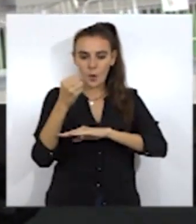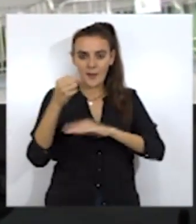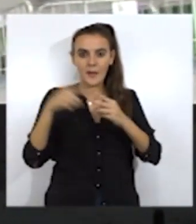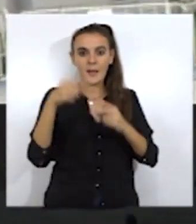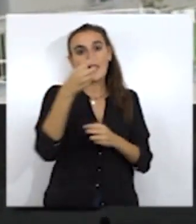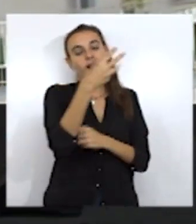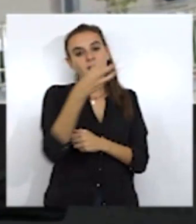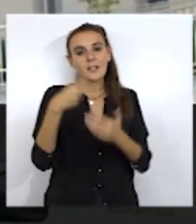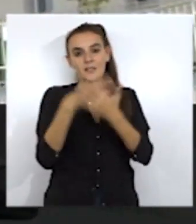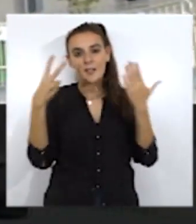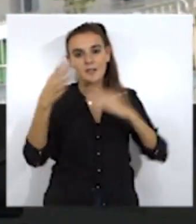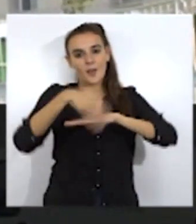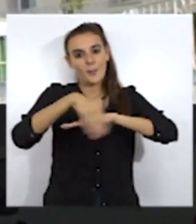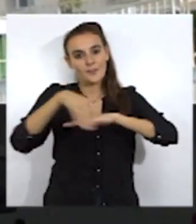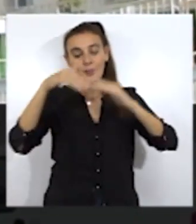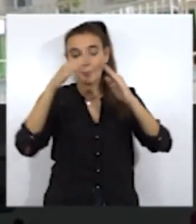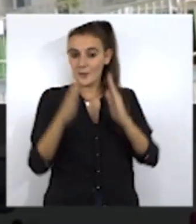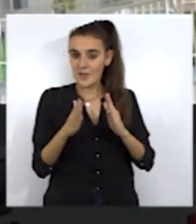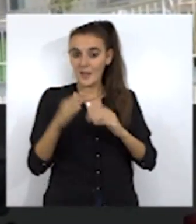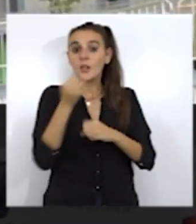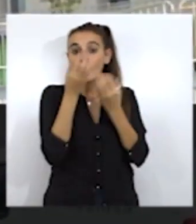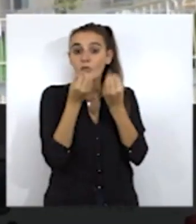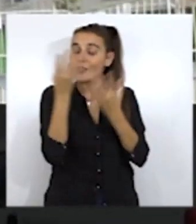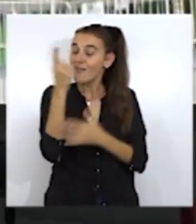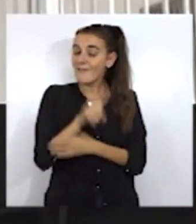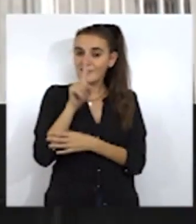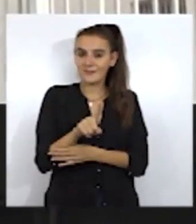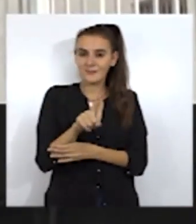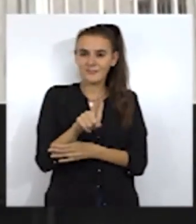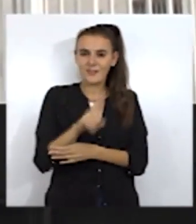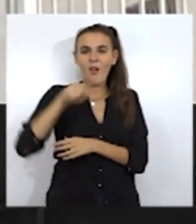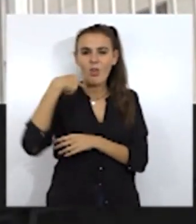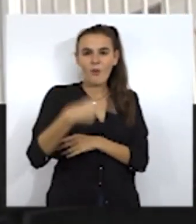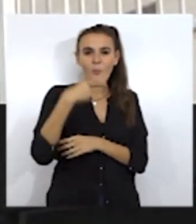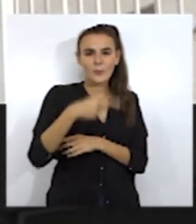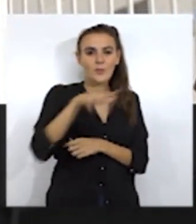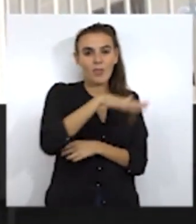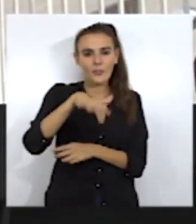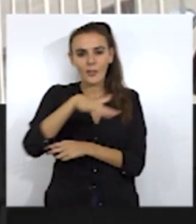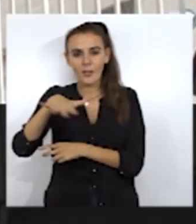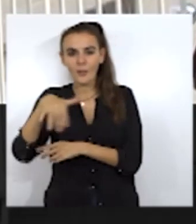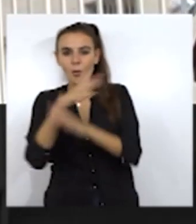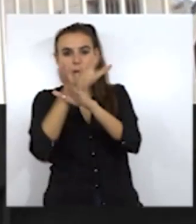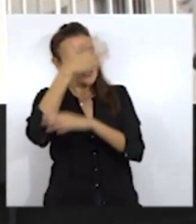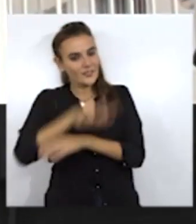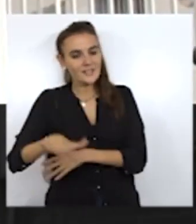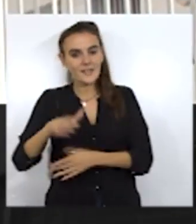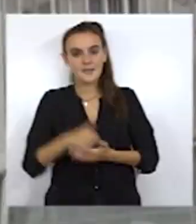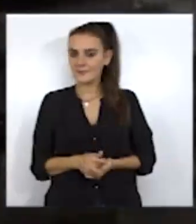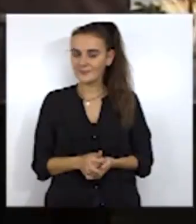la promoción de las 317 viviendas de ese mismo lugar y Los Rosales, los que estrenen los próximos tres espacios de juegos